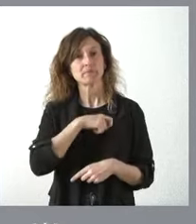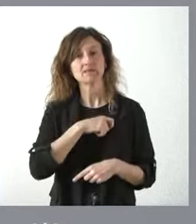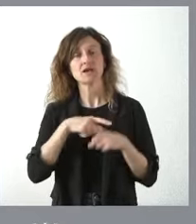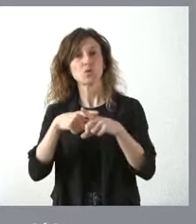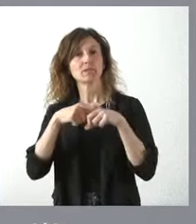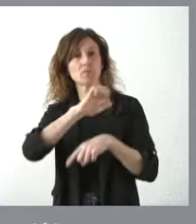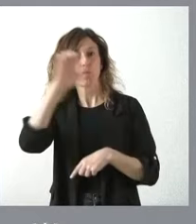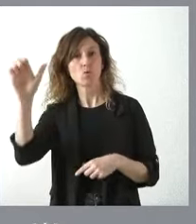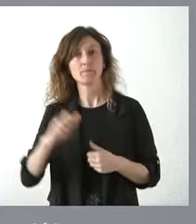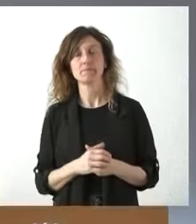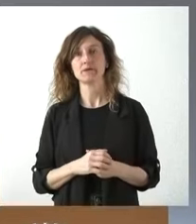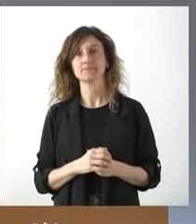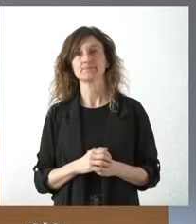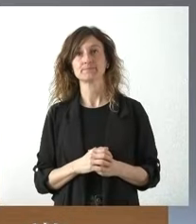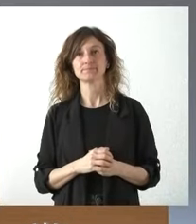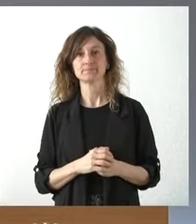Europea.